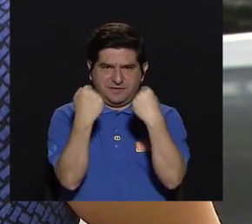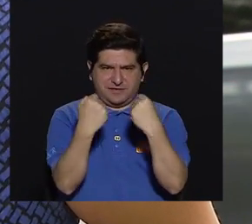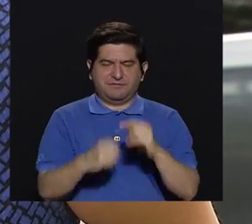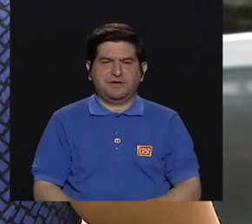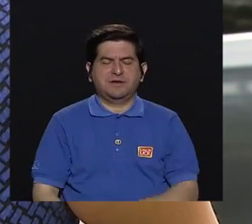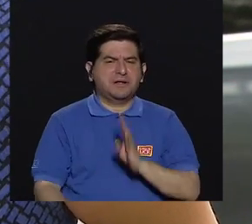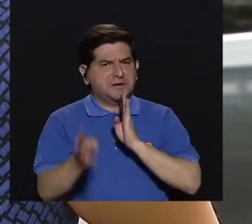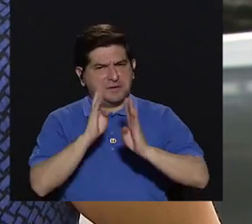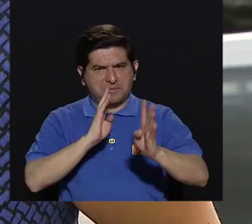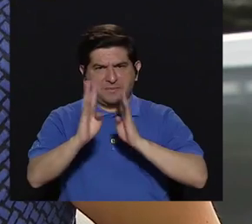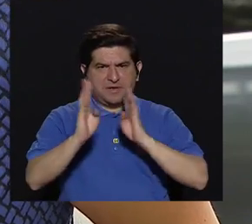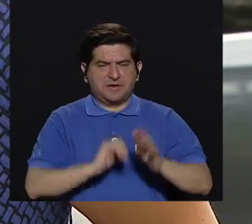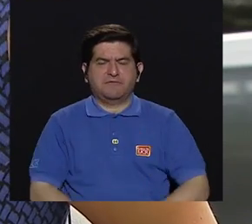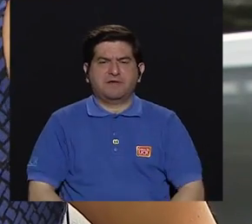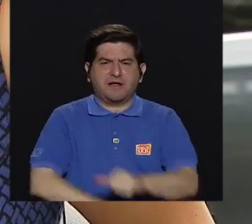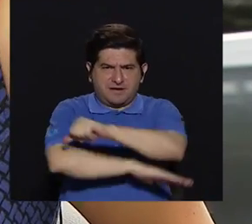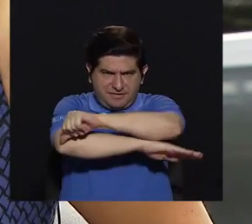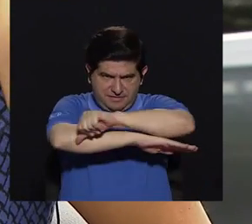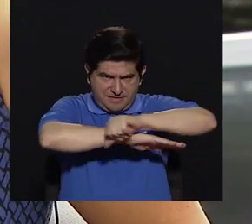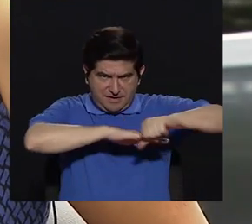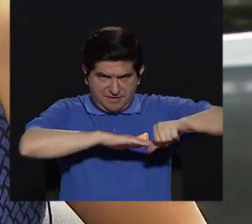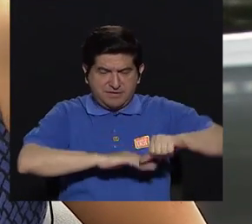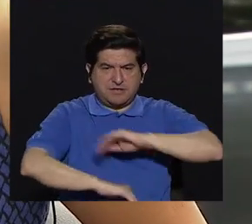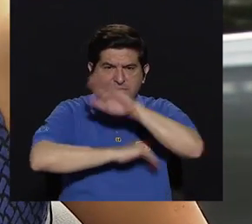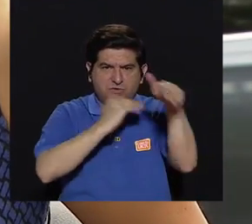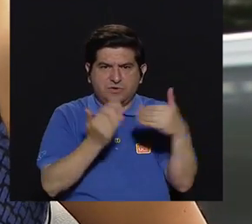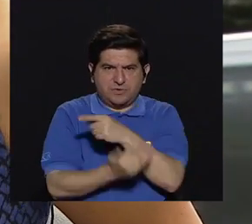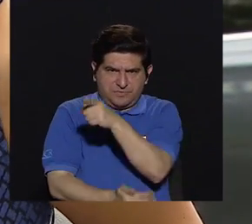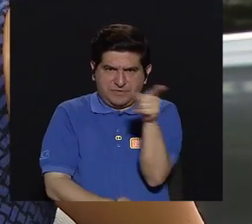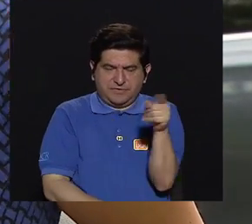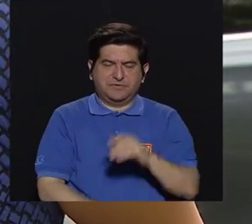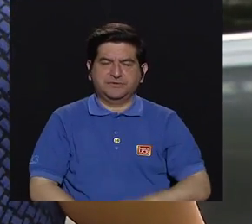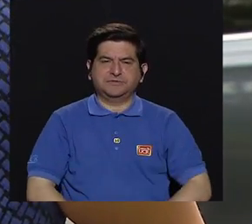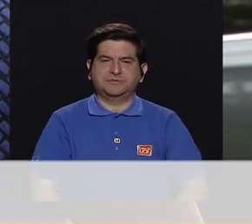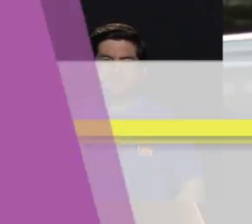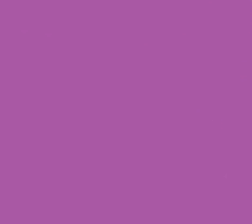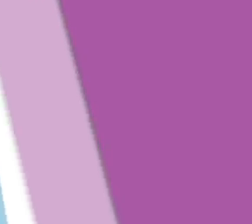regresamos para conversar acerca de la arquitectura para todos.